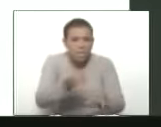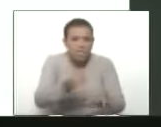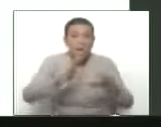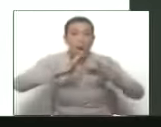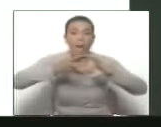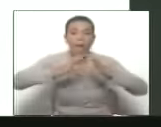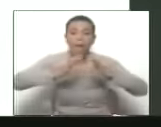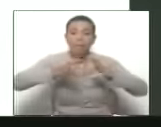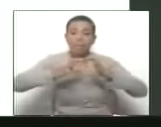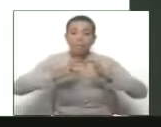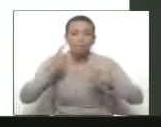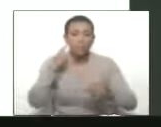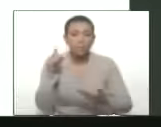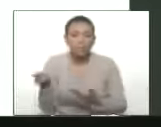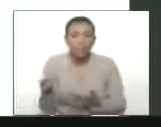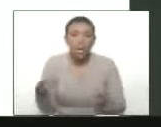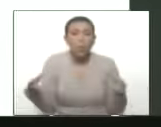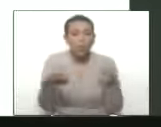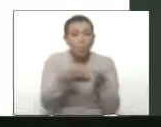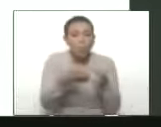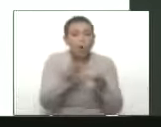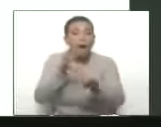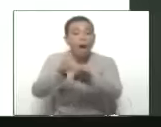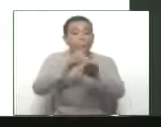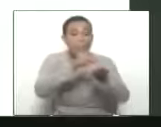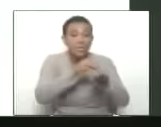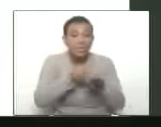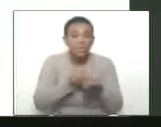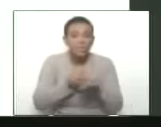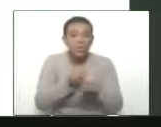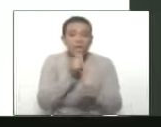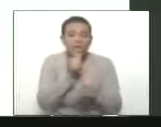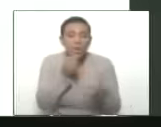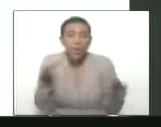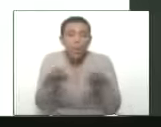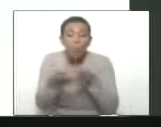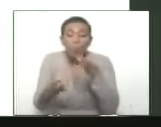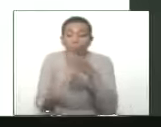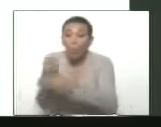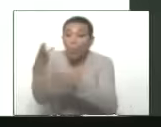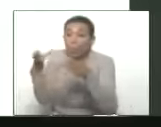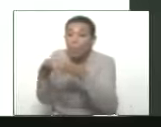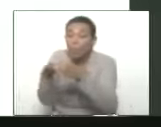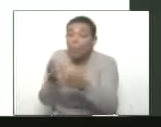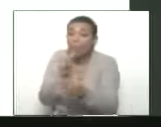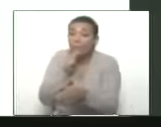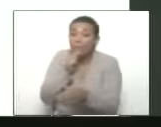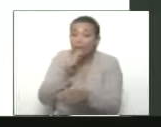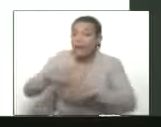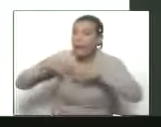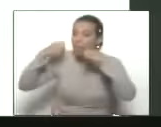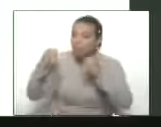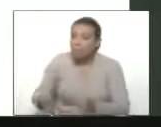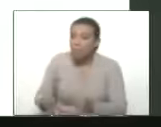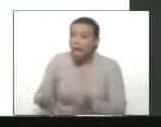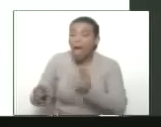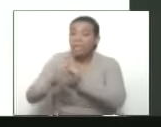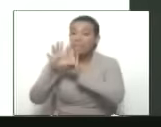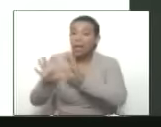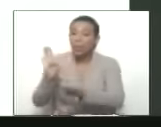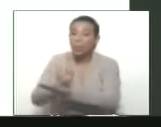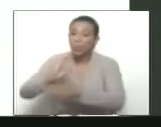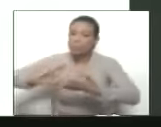género. Ahí tenemos un conjunto de anuncios. Ahí entonces se conformará un equipo para garantizar la